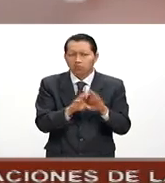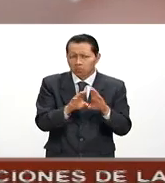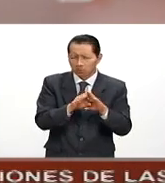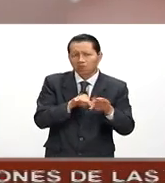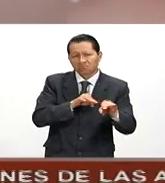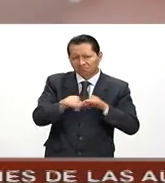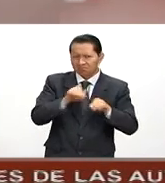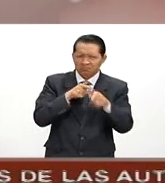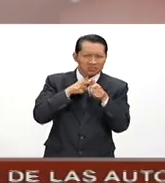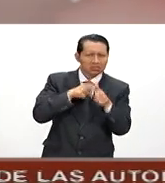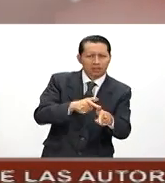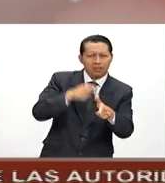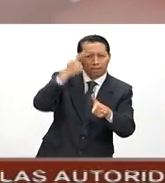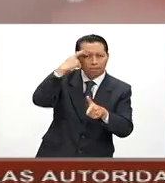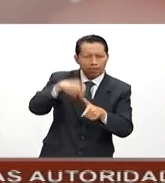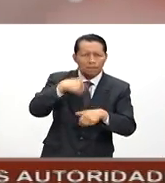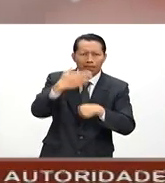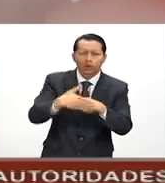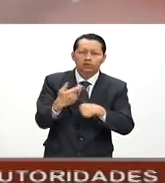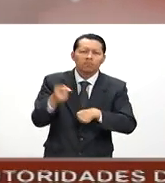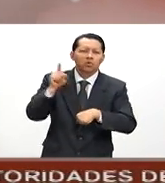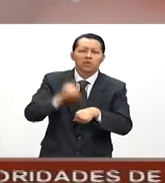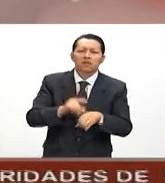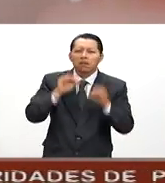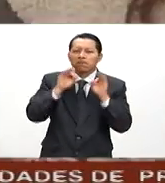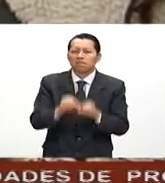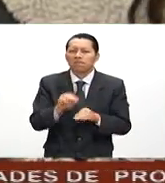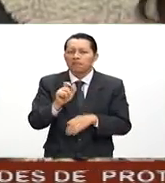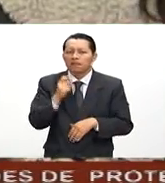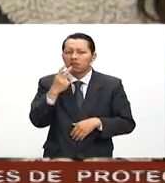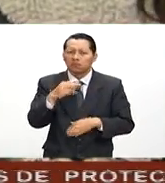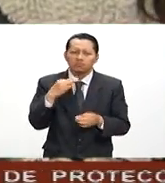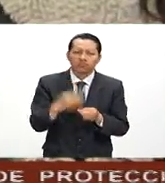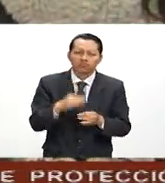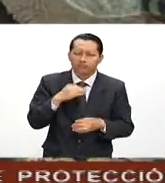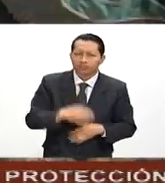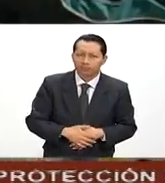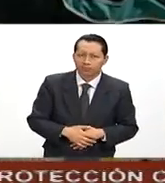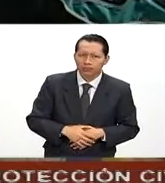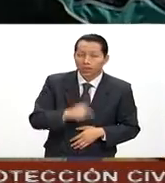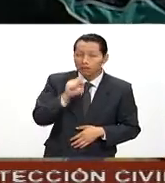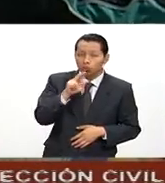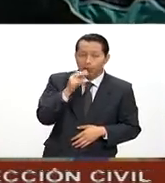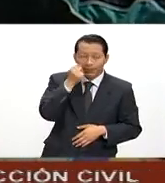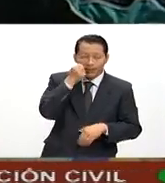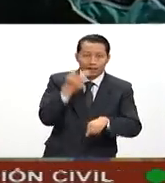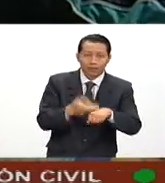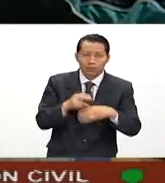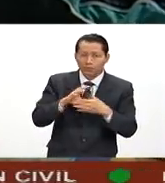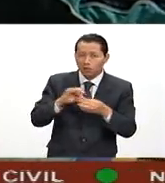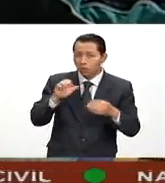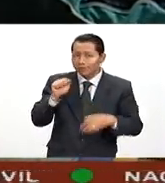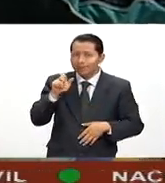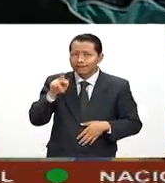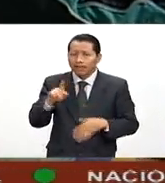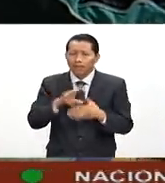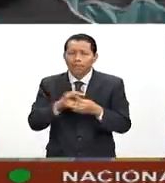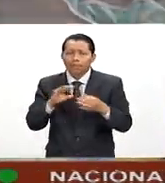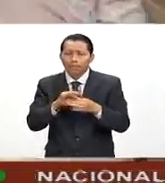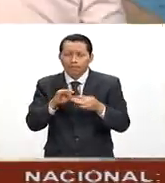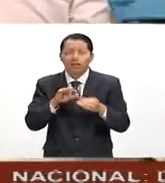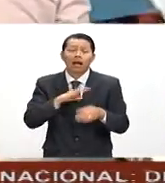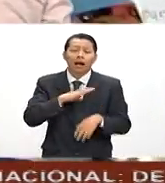en estos días para iniciar el ciclo escolar en todo el país el día 22 de El subsecretario informó que la CEP va a trabajar con las autoridades